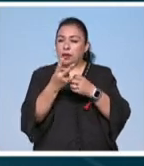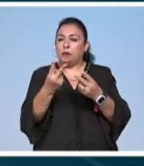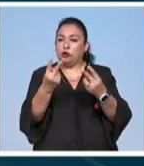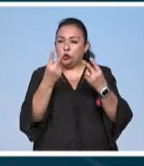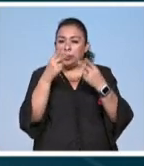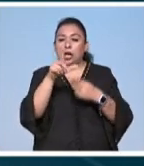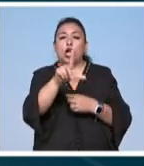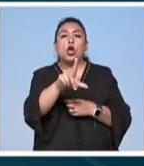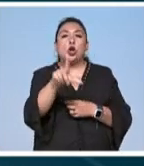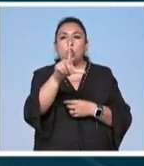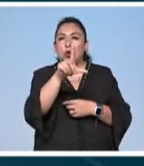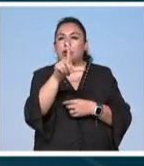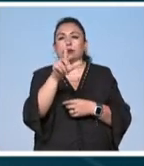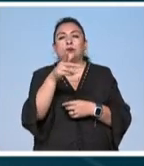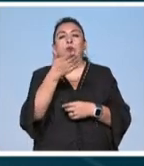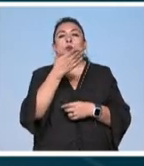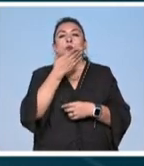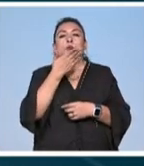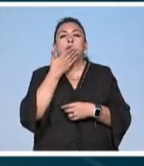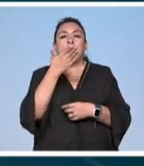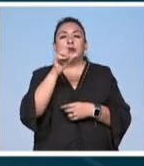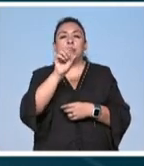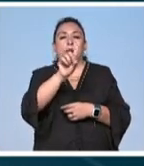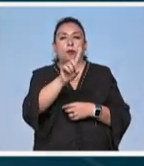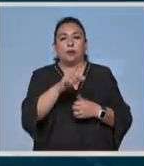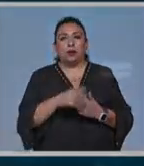a que nos acompañen el lunes excelente fin de semana